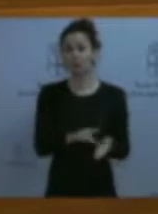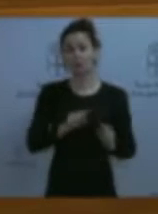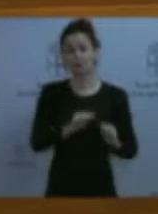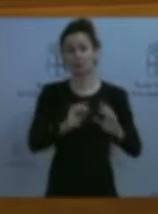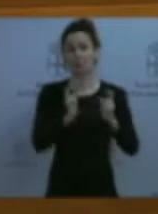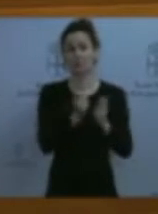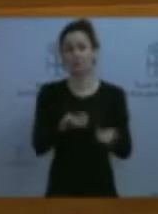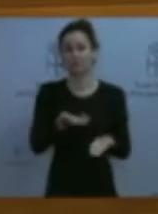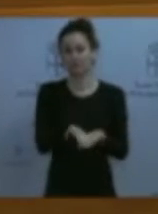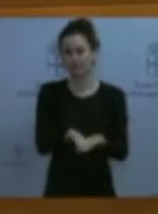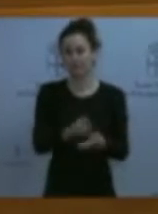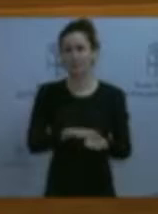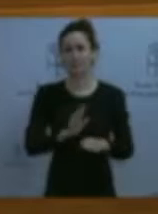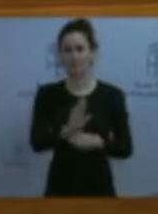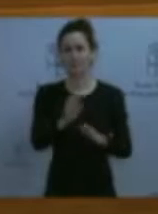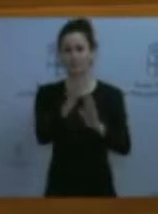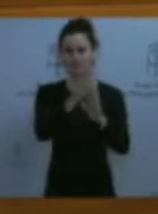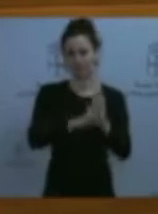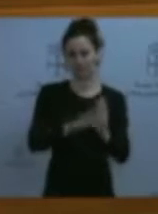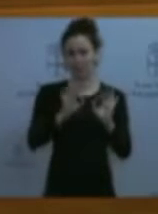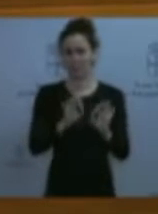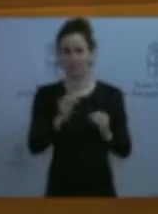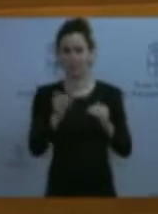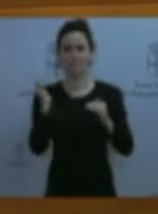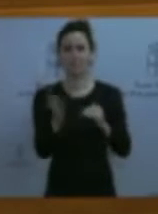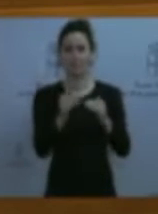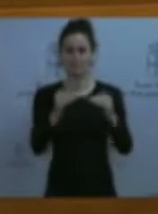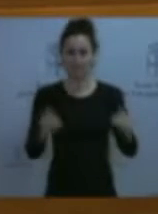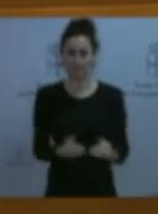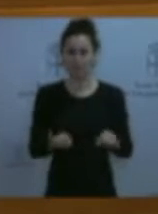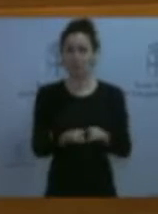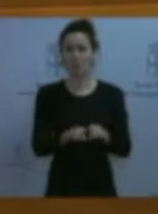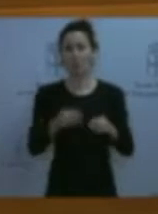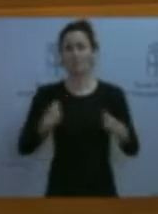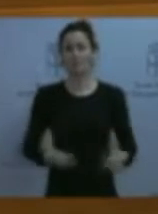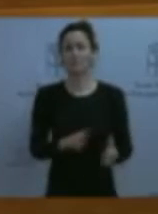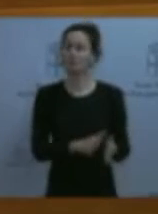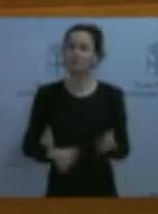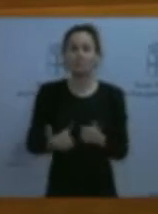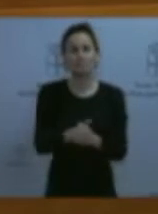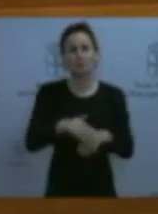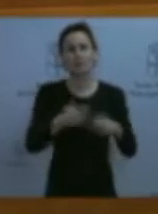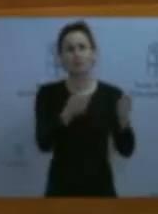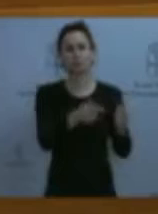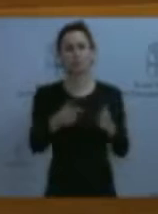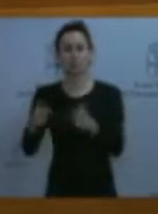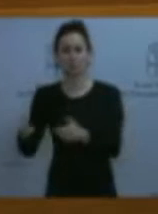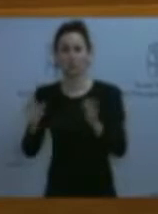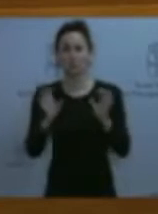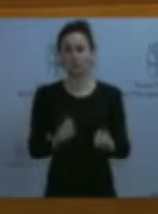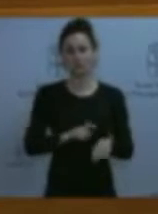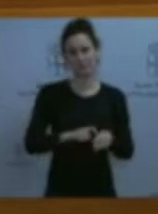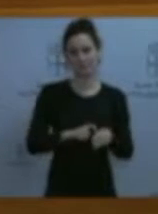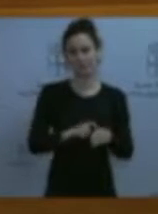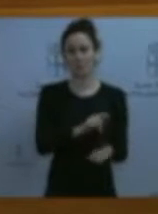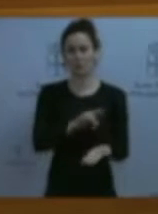y de menor impacto como que estas artes sean prioritarias en el reparto de especies sometidas